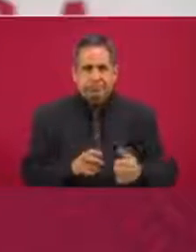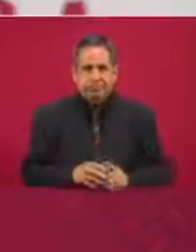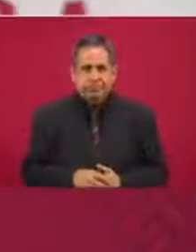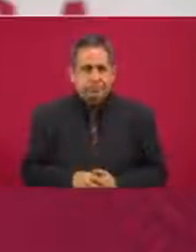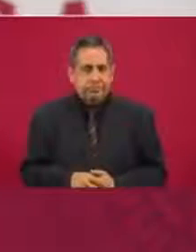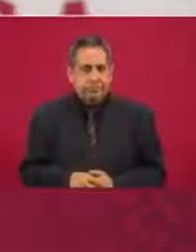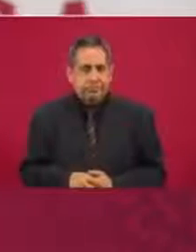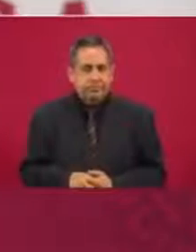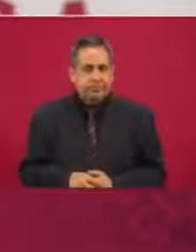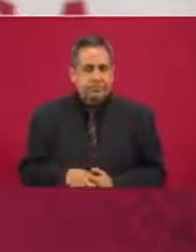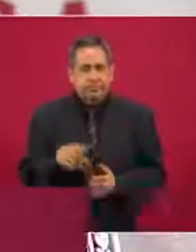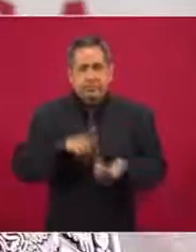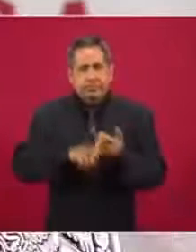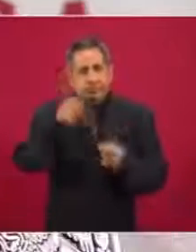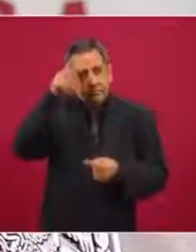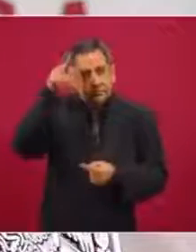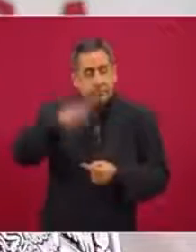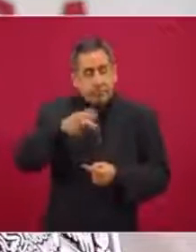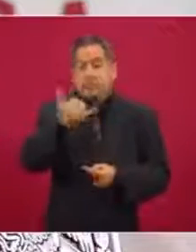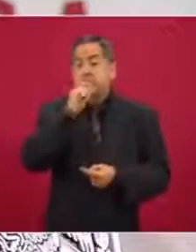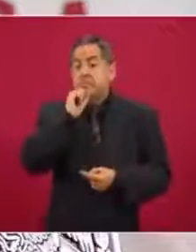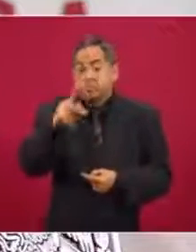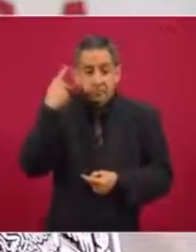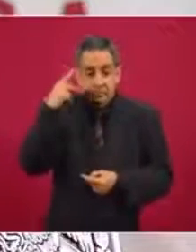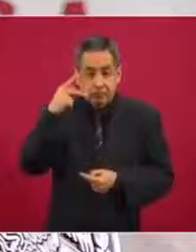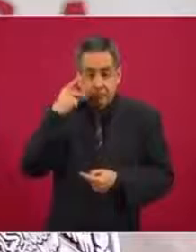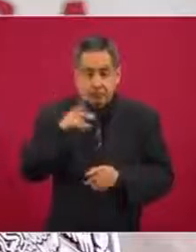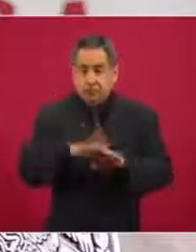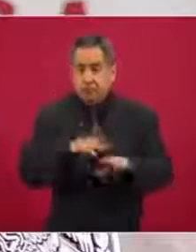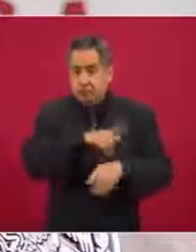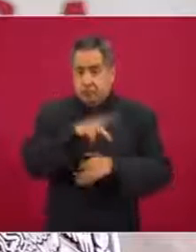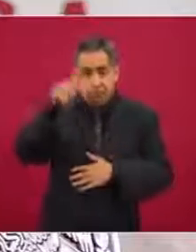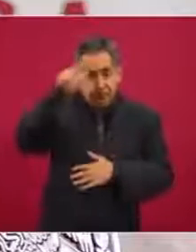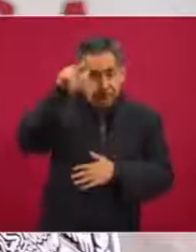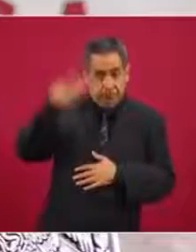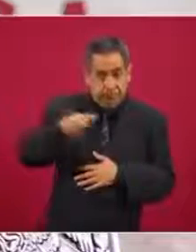Hidalgo y es Puebla. En Hidalgo